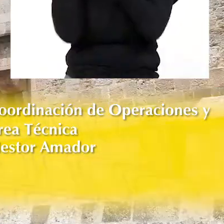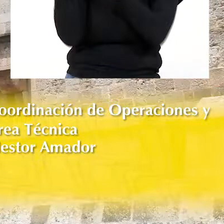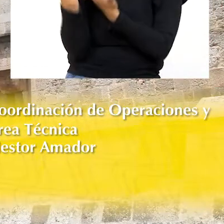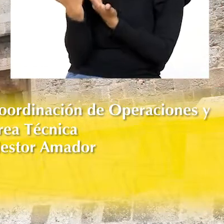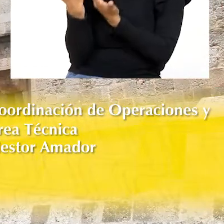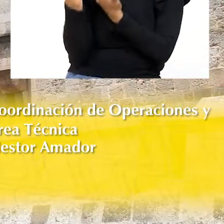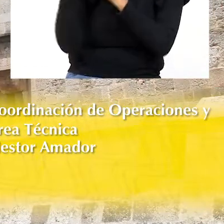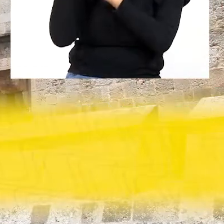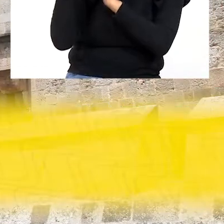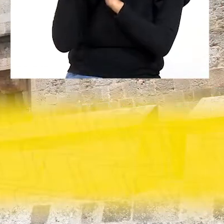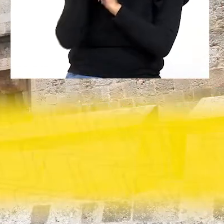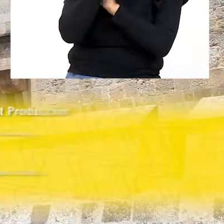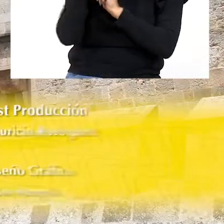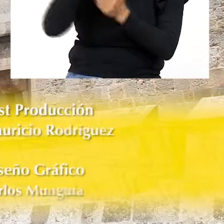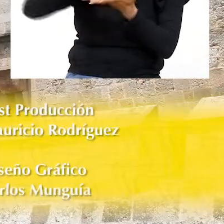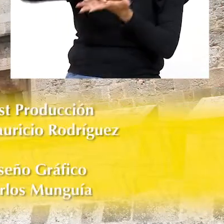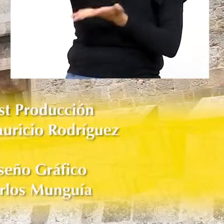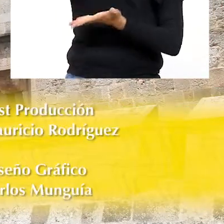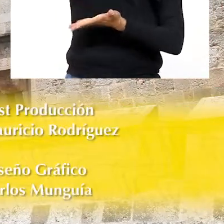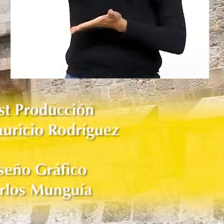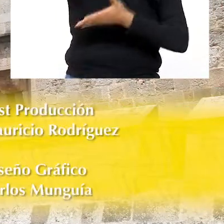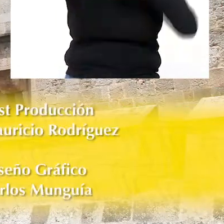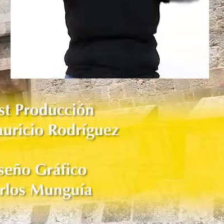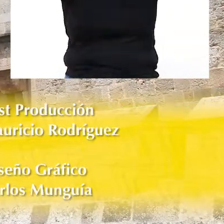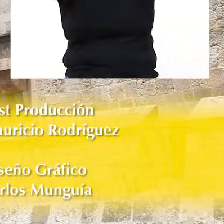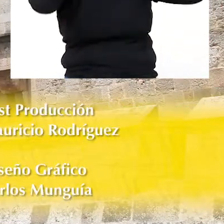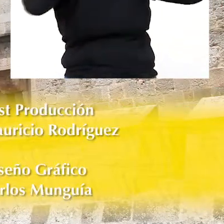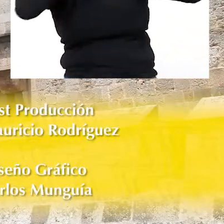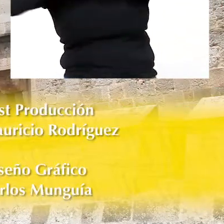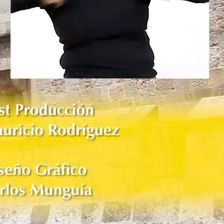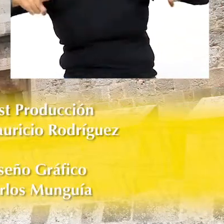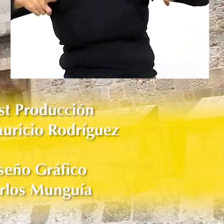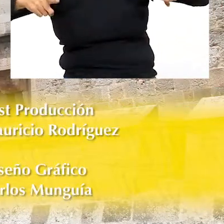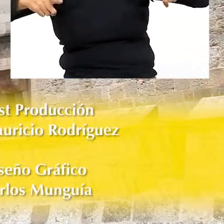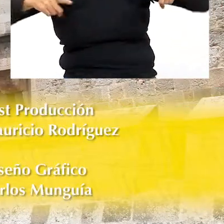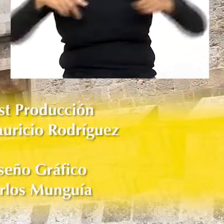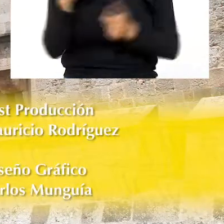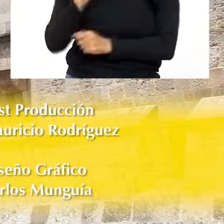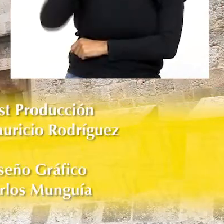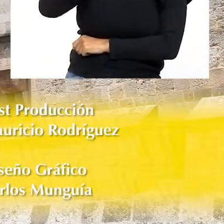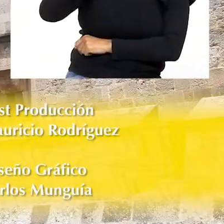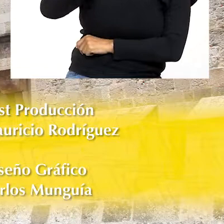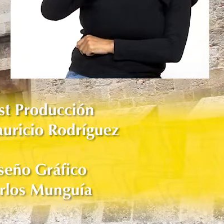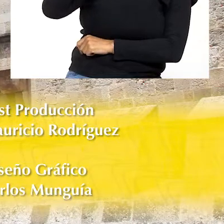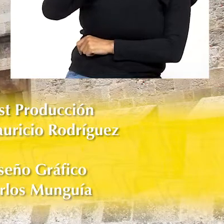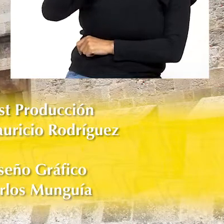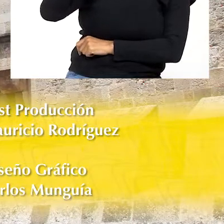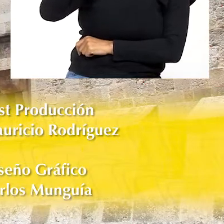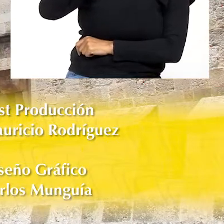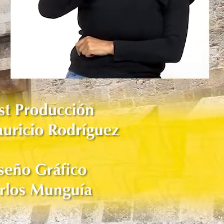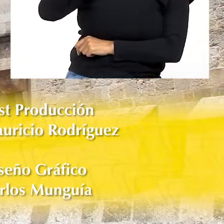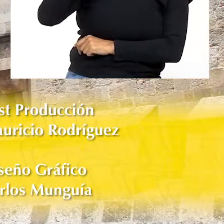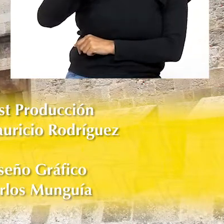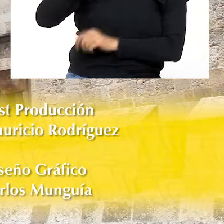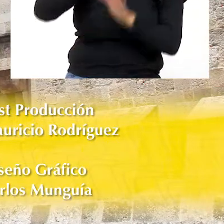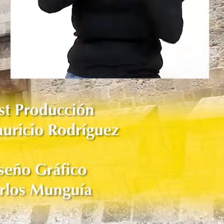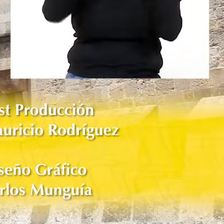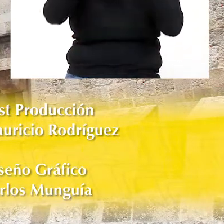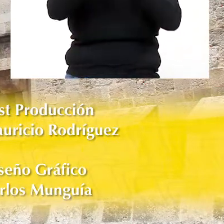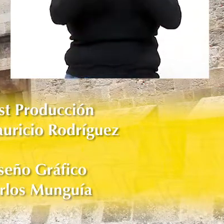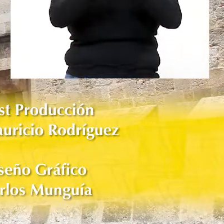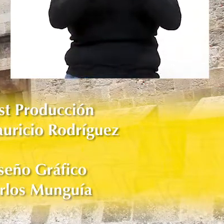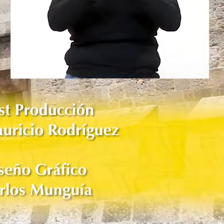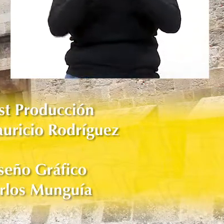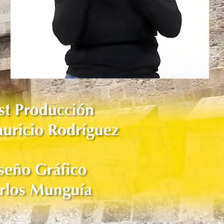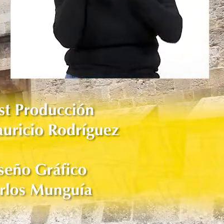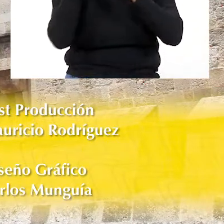Espero Hayan aprendido mucho De la reina del lenguaje literario La metáfora Y que los